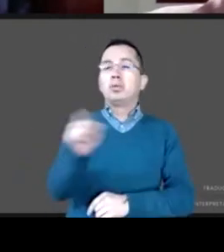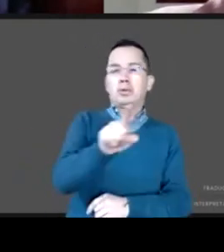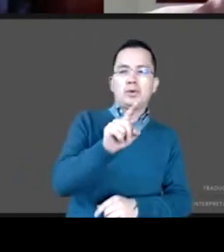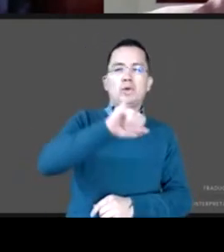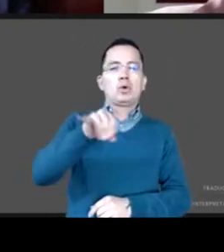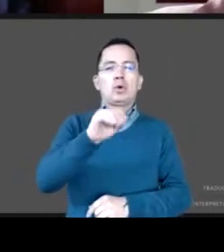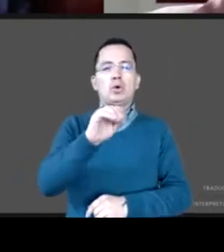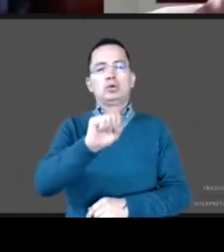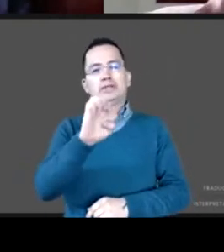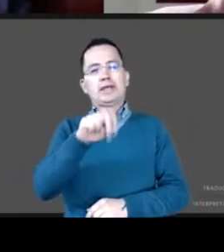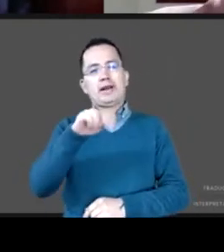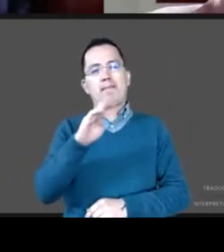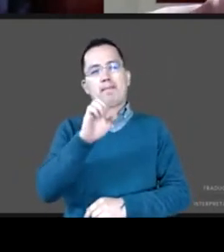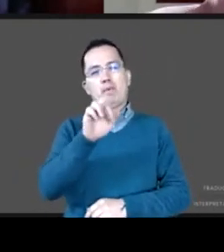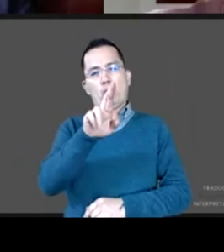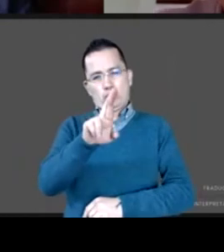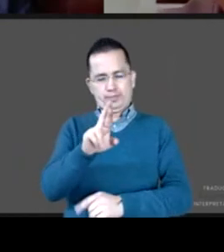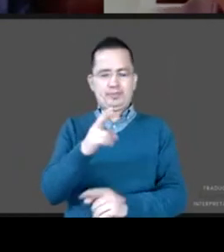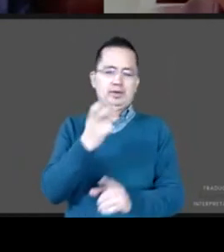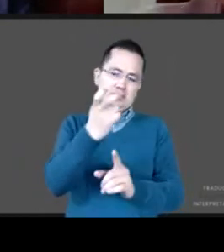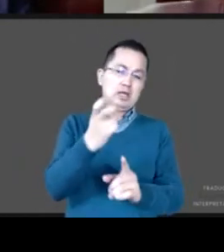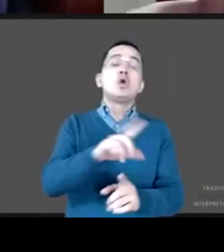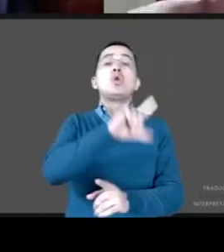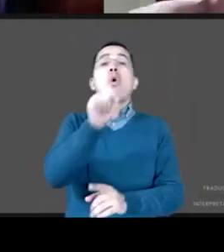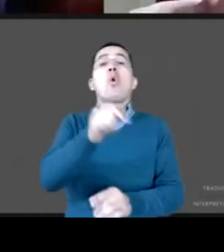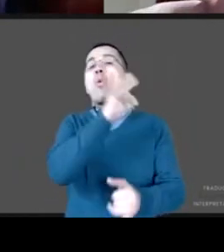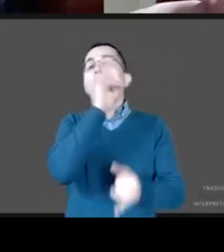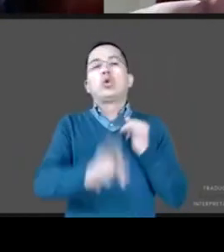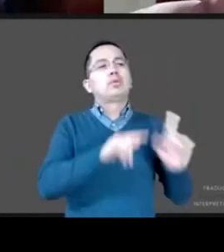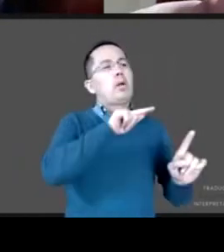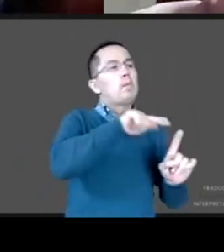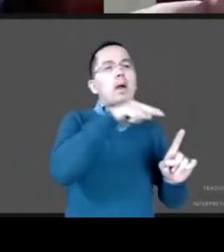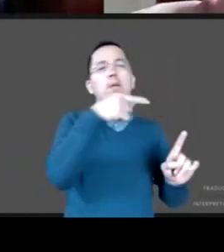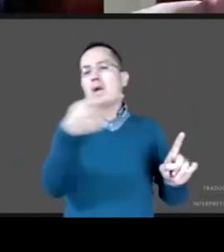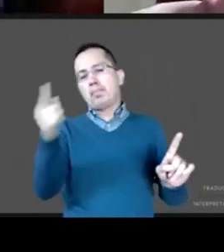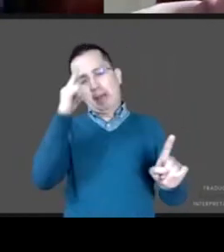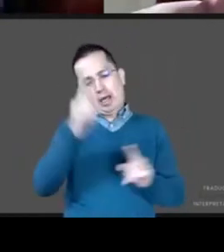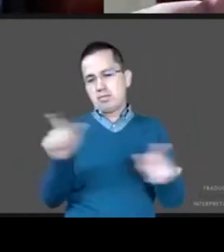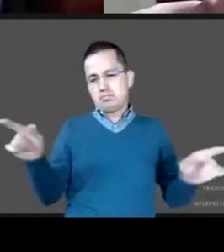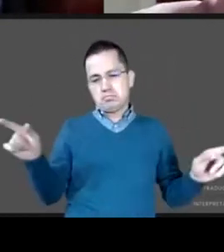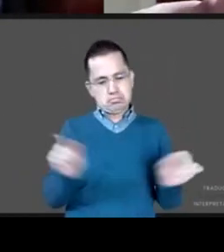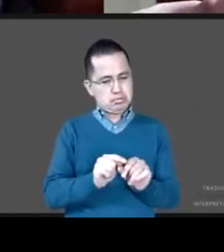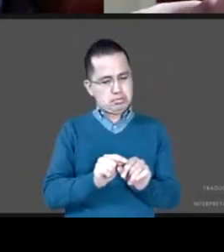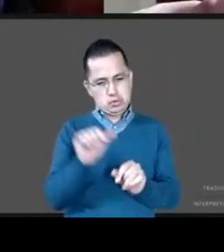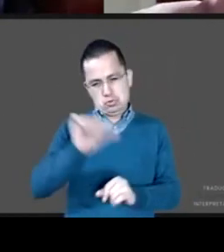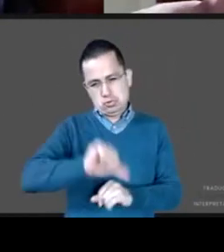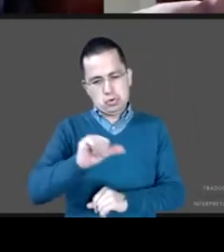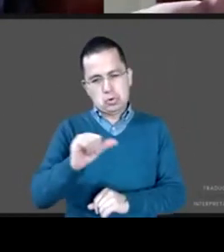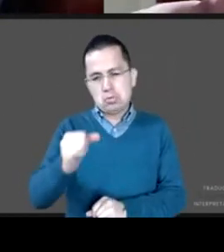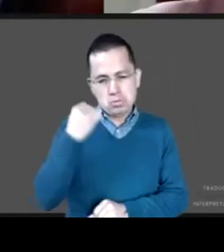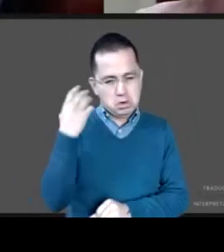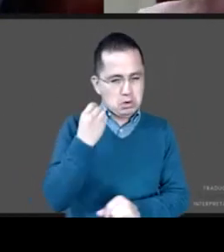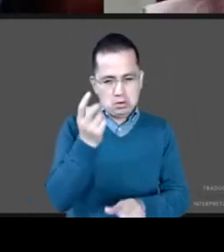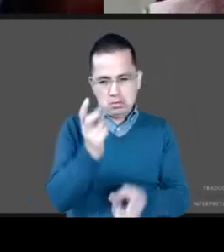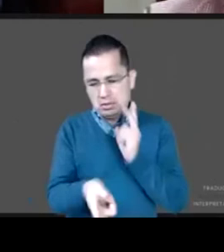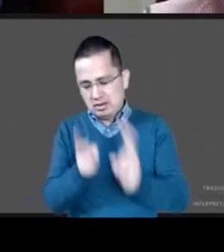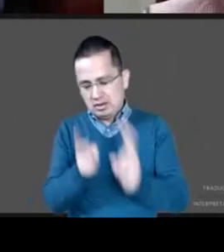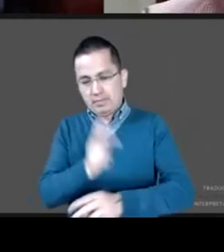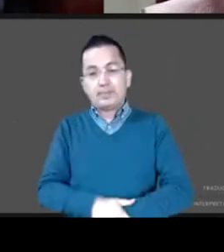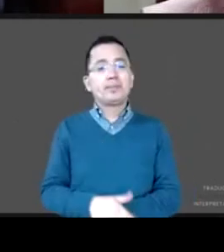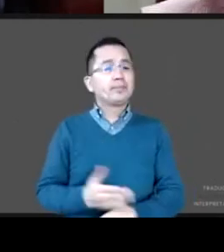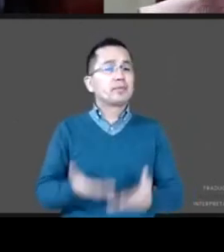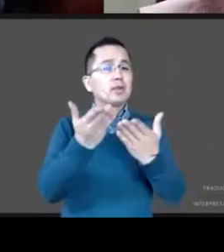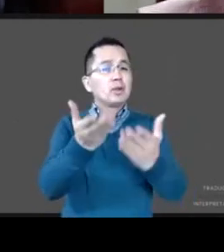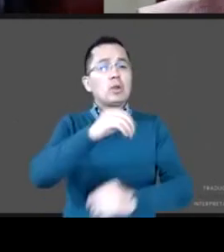la última ronda sería justamente para estar cerrando este conversatorio. José Nabor, adelante con la pregunta de